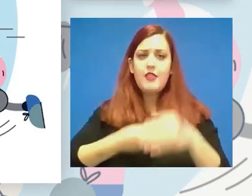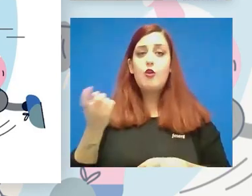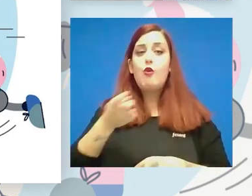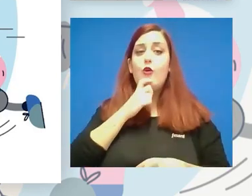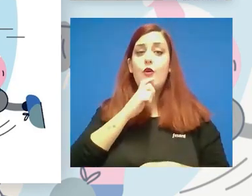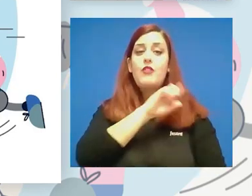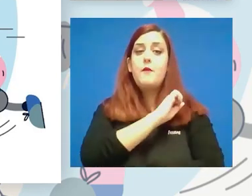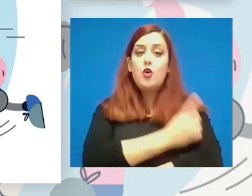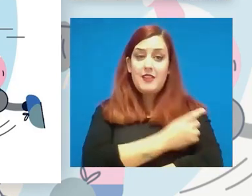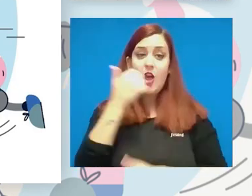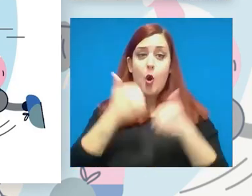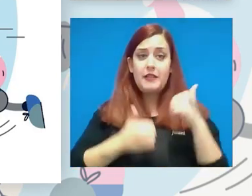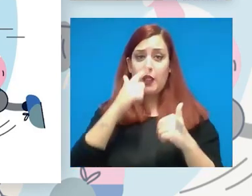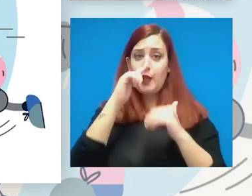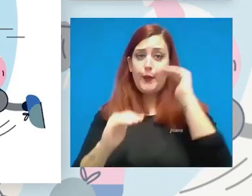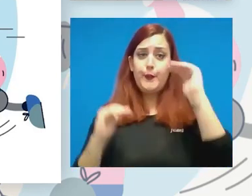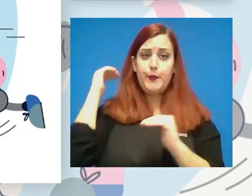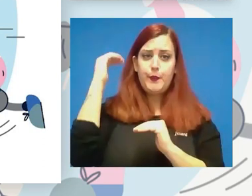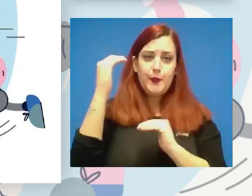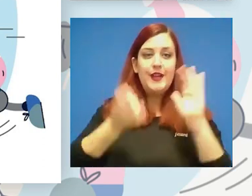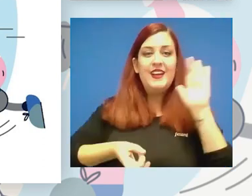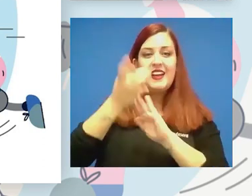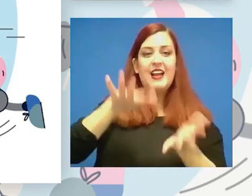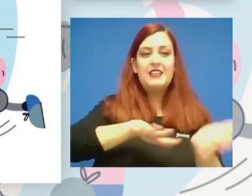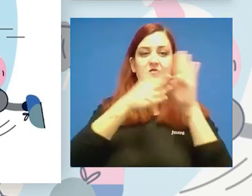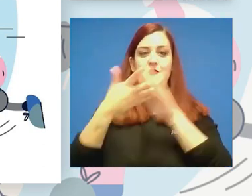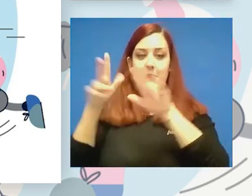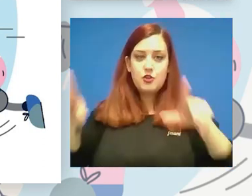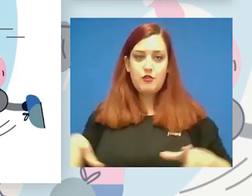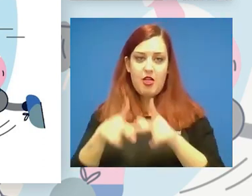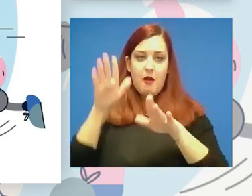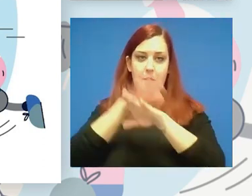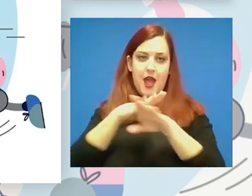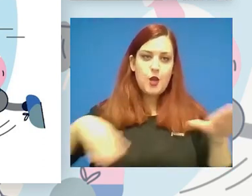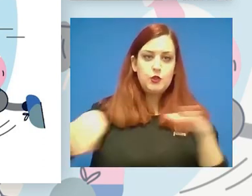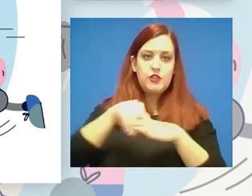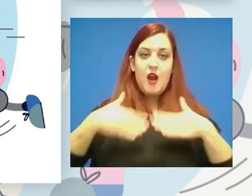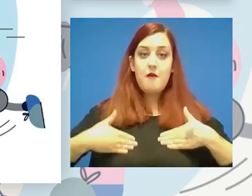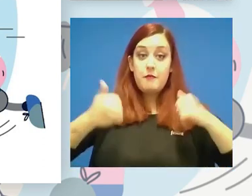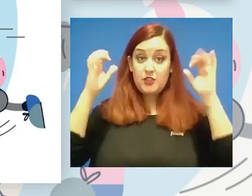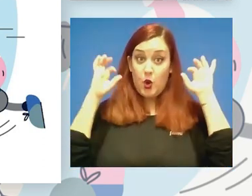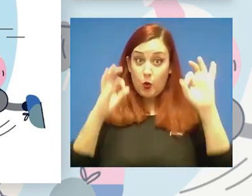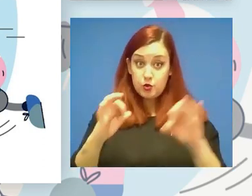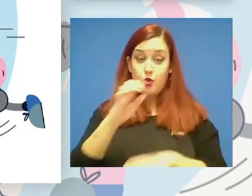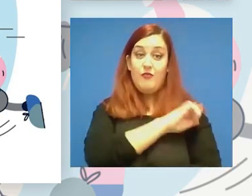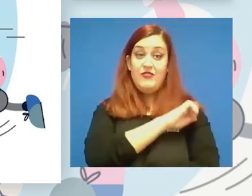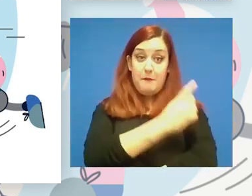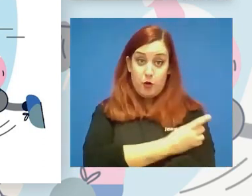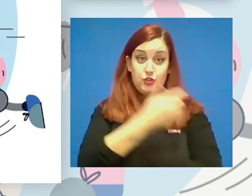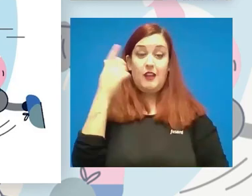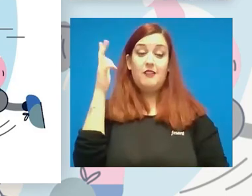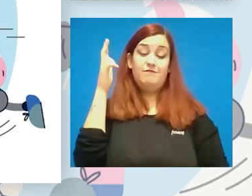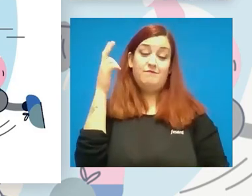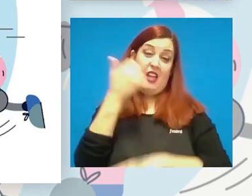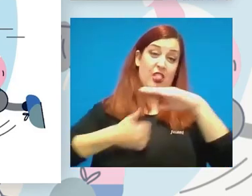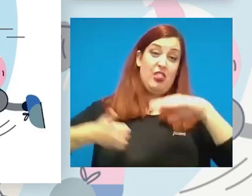competición cree o transforme la sociedad para que sea más inclusiva cuando precisamente el deporte de élite es exclusivo del que tiene ese